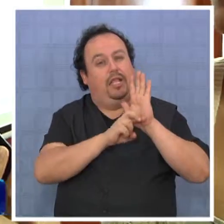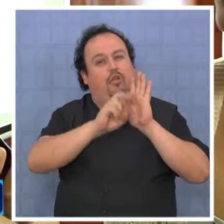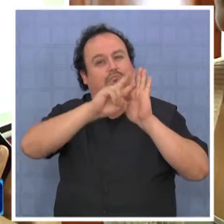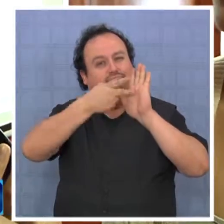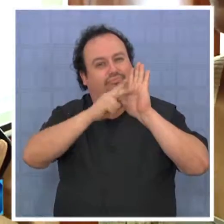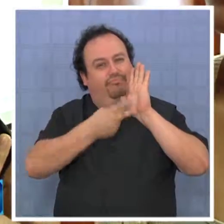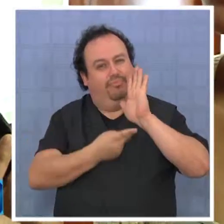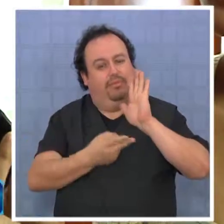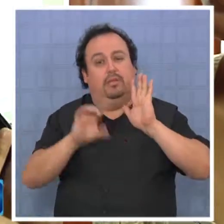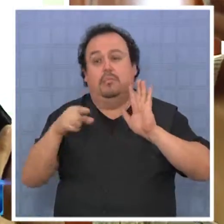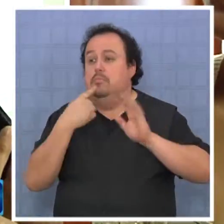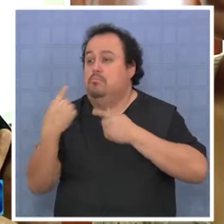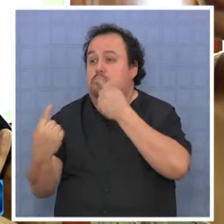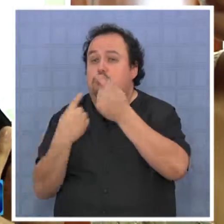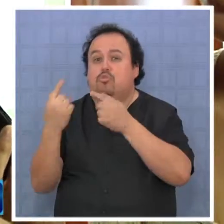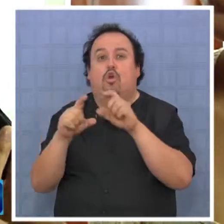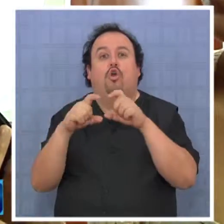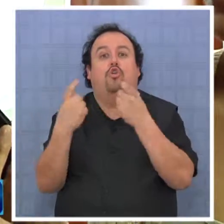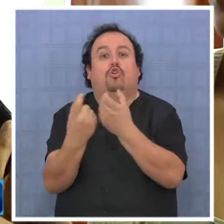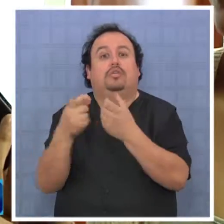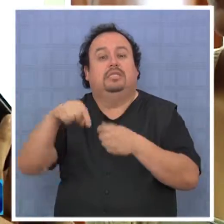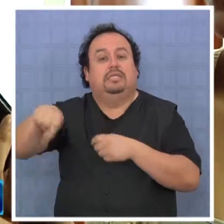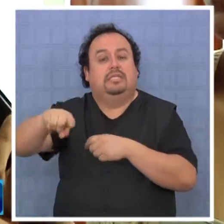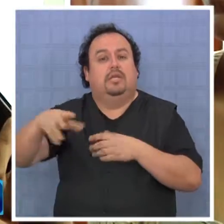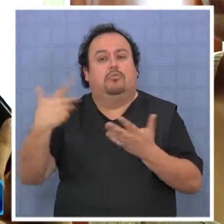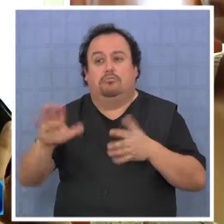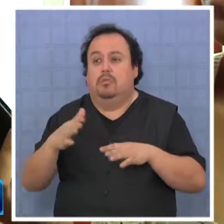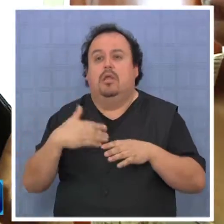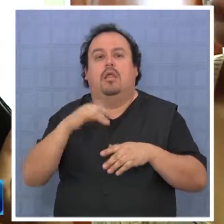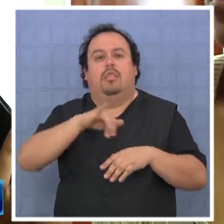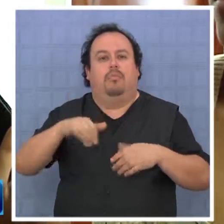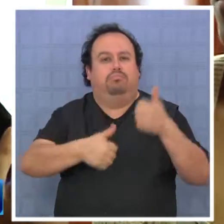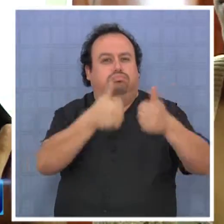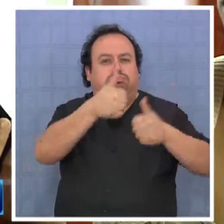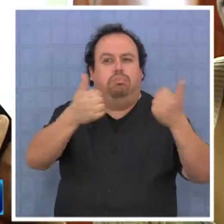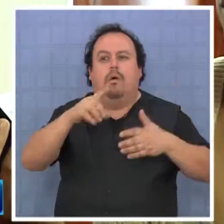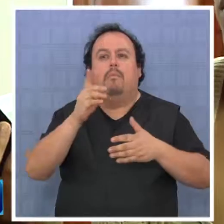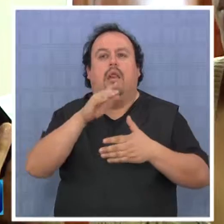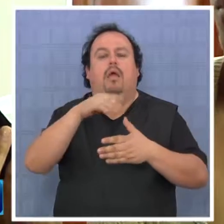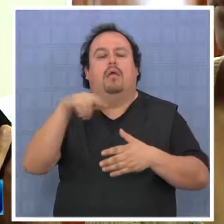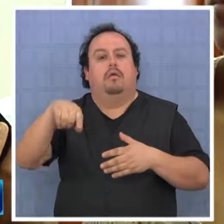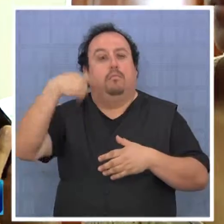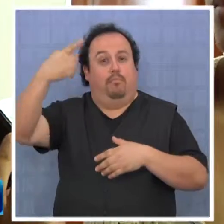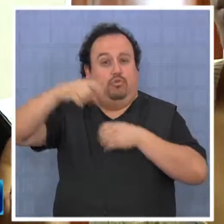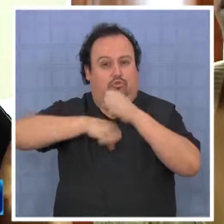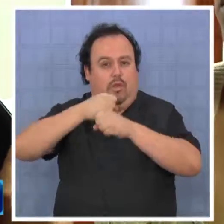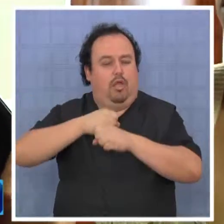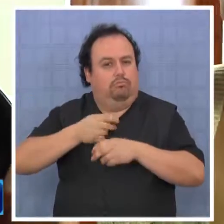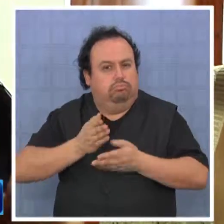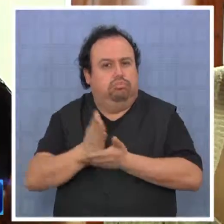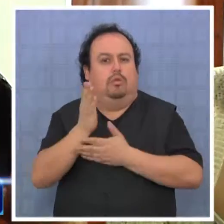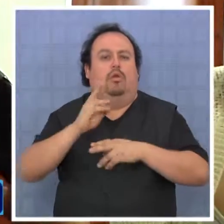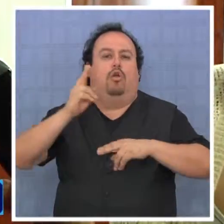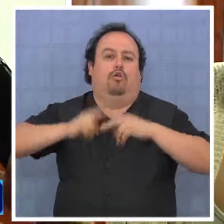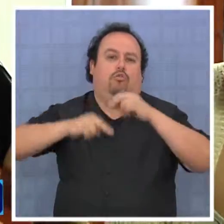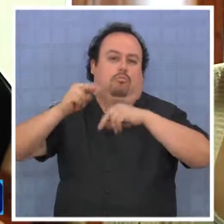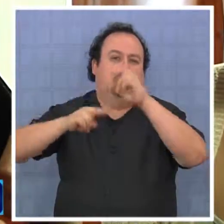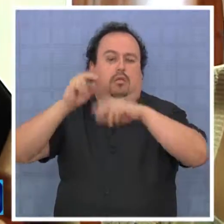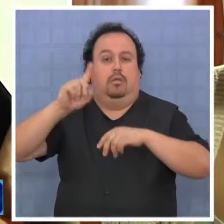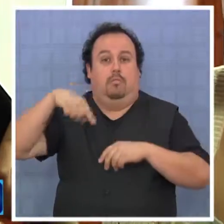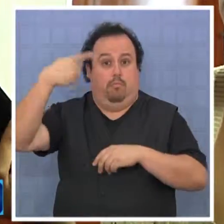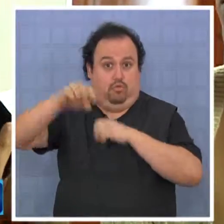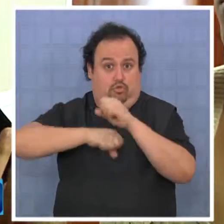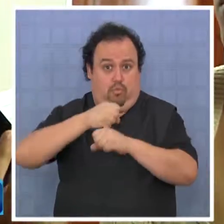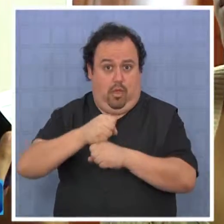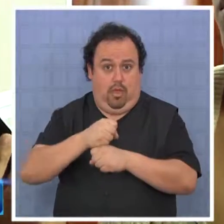proyecto al Consejo para que ya se licite y empiece su reconstrucción el próximo año y